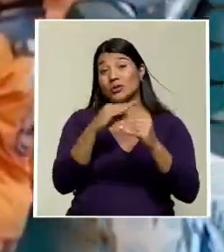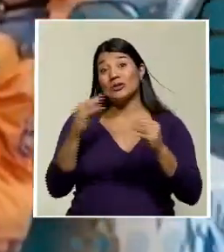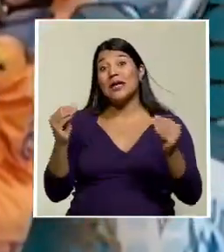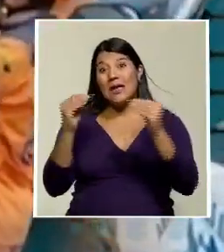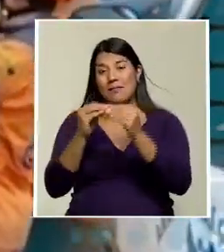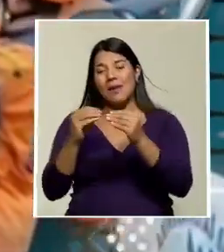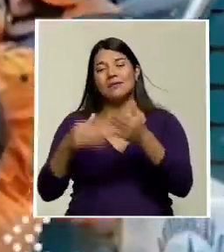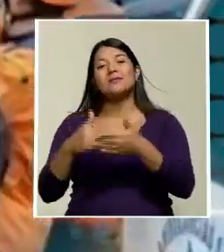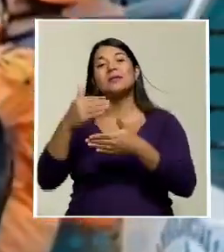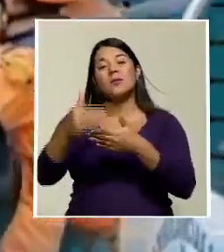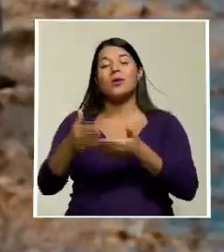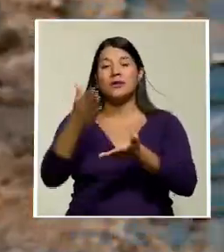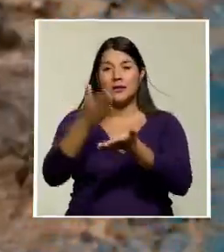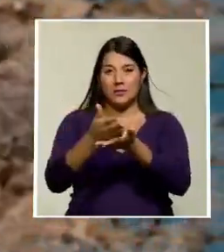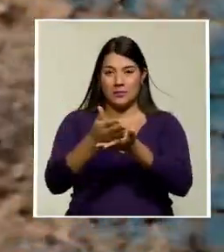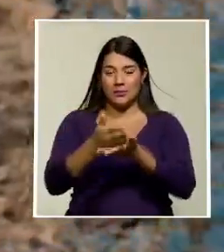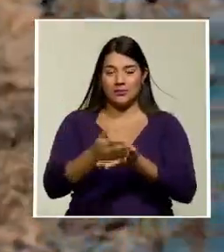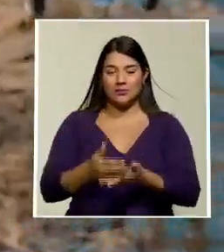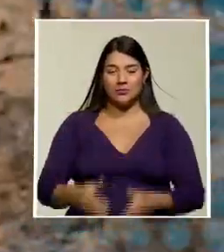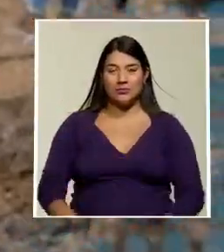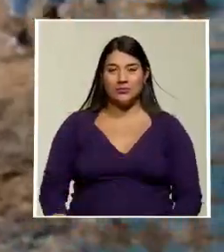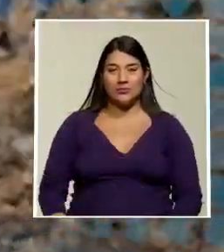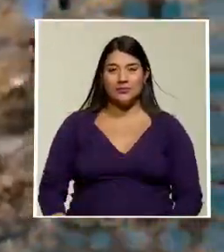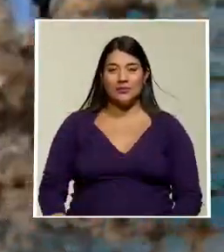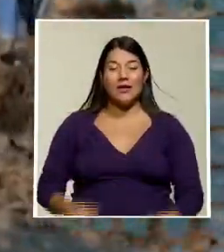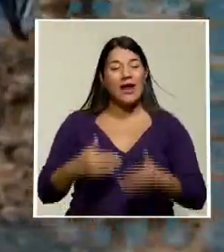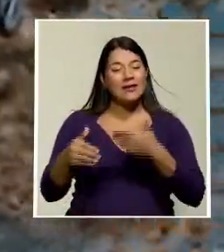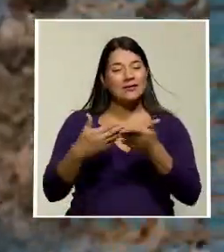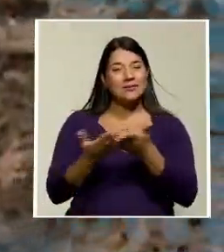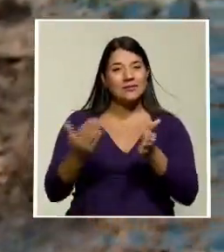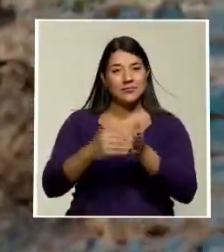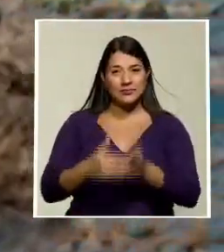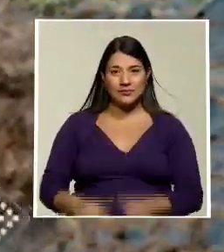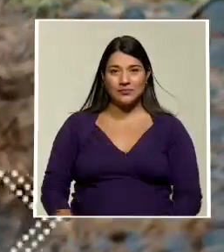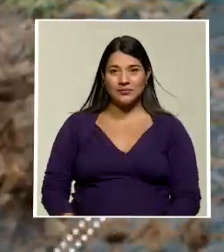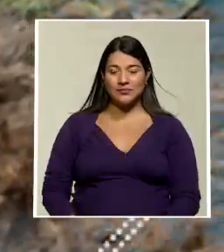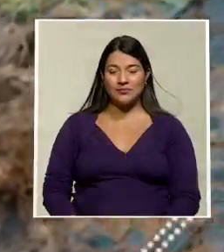otras informaciones del mundo en el siguiente bloque de noticias. Ya casi volvemos.